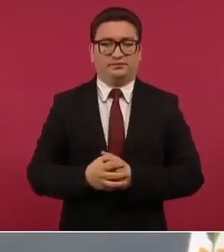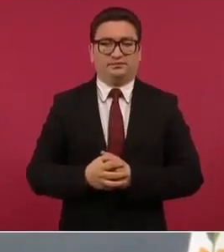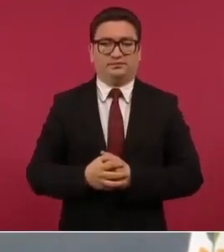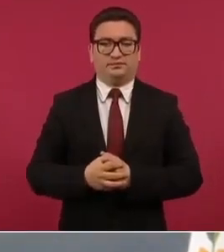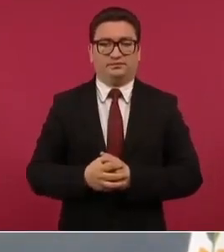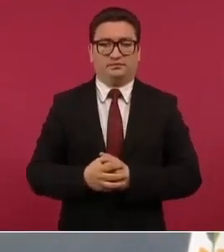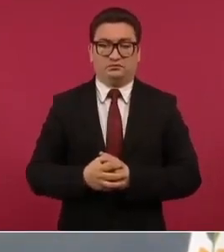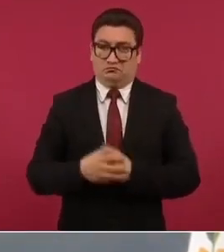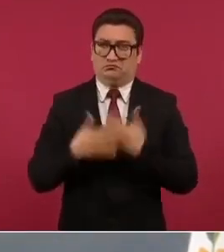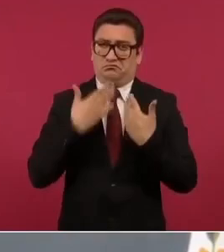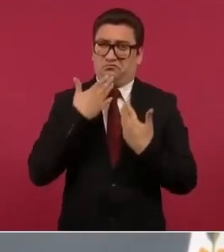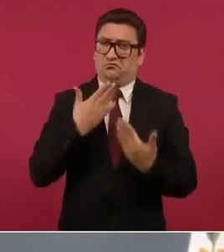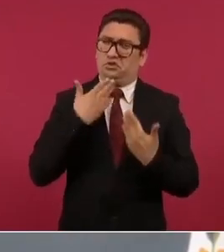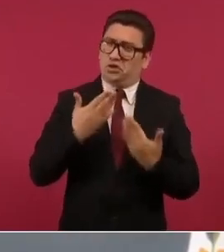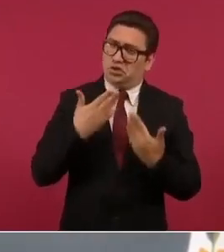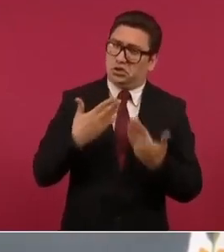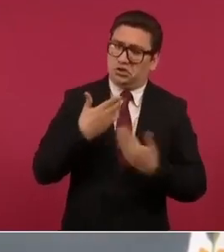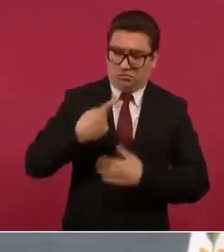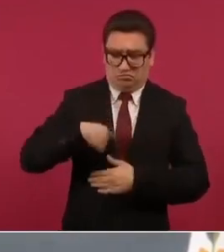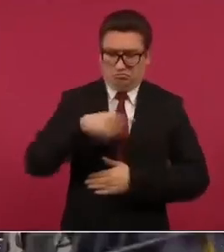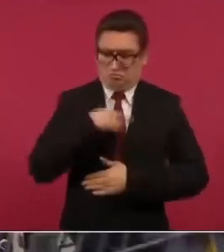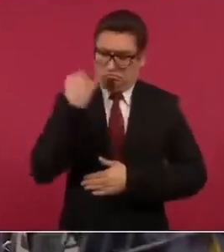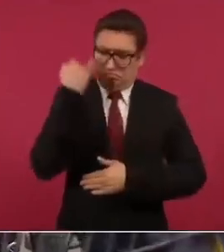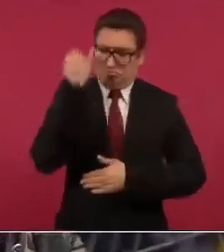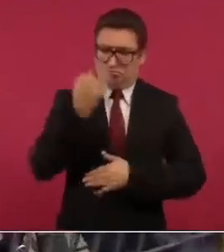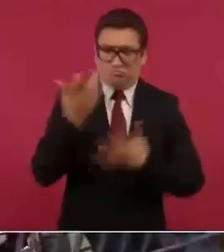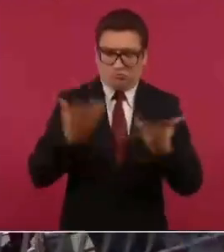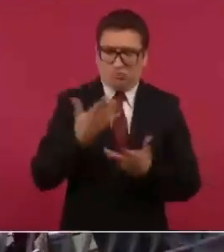funcionó nuestra estrategia